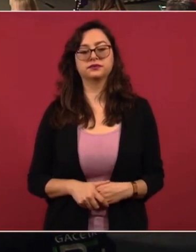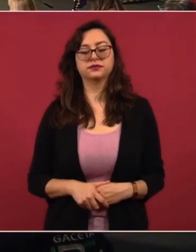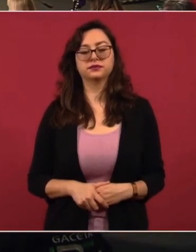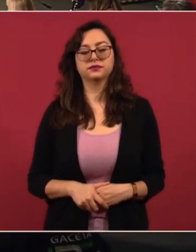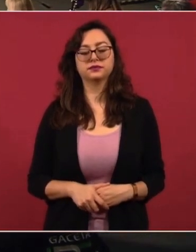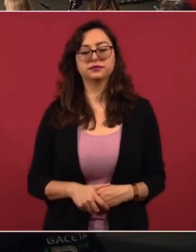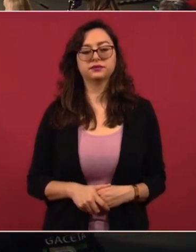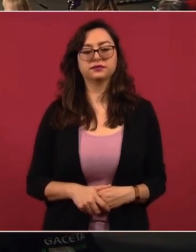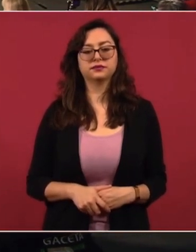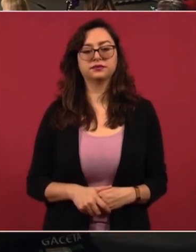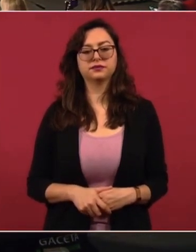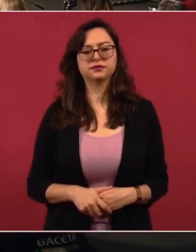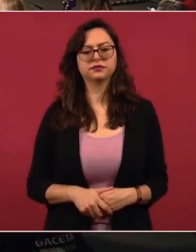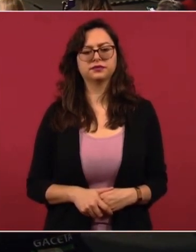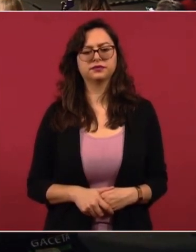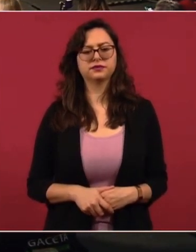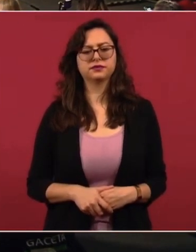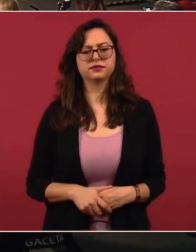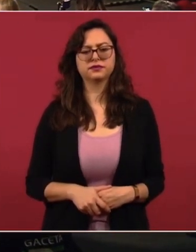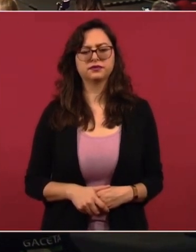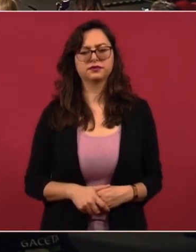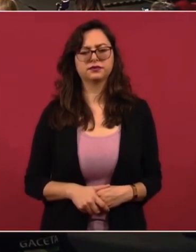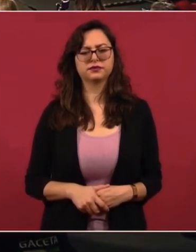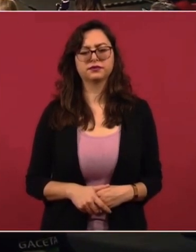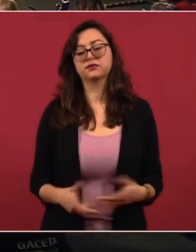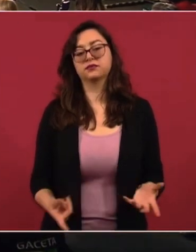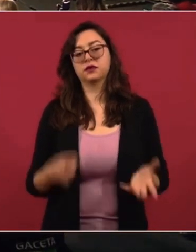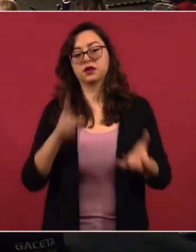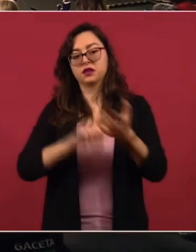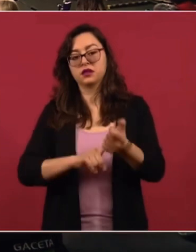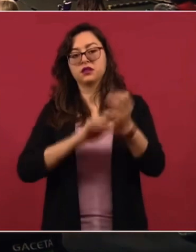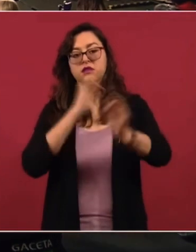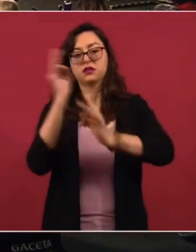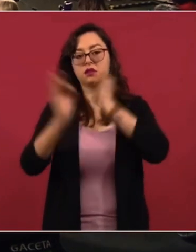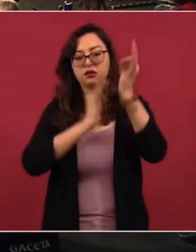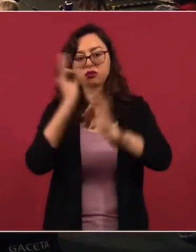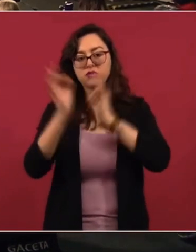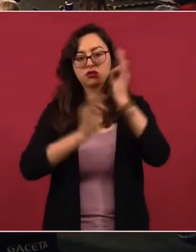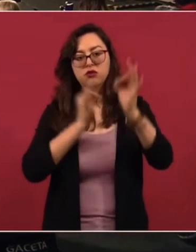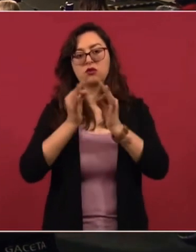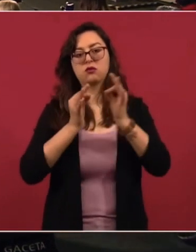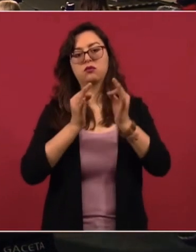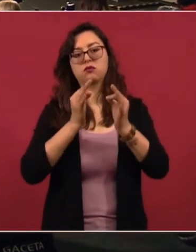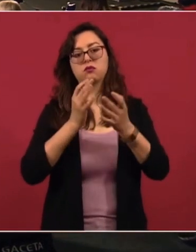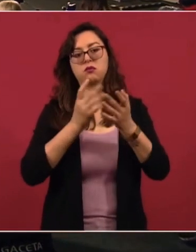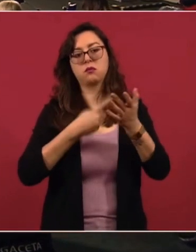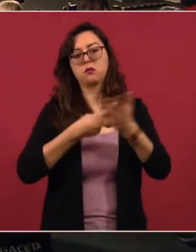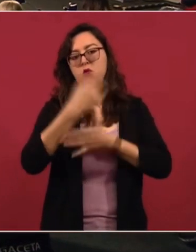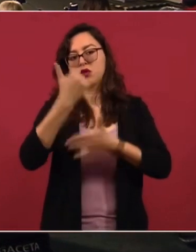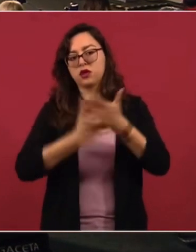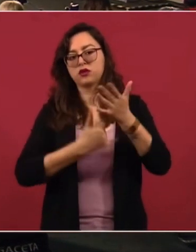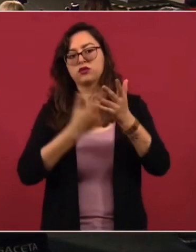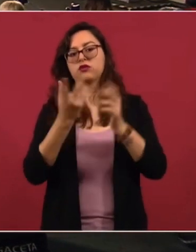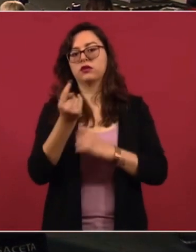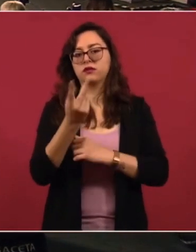de producto, de la venta de publicaciones y otros proyectos,